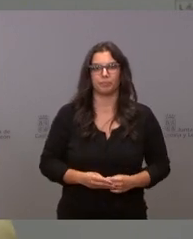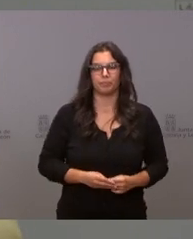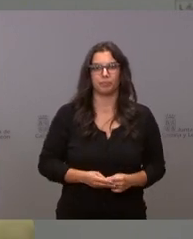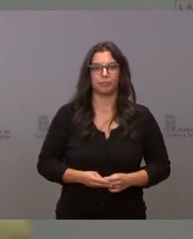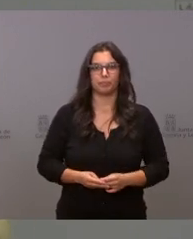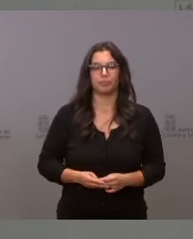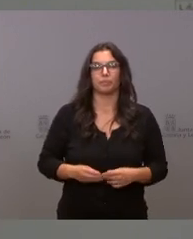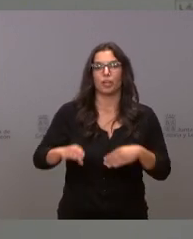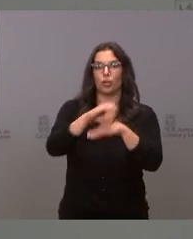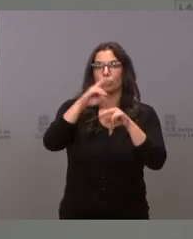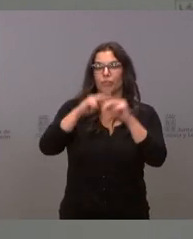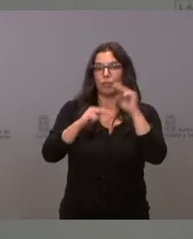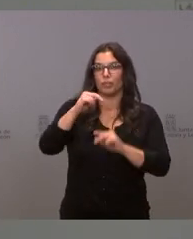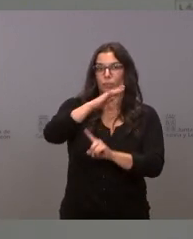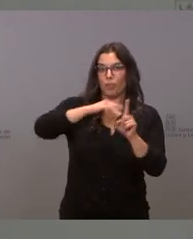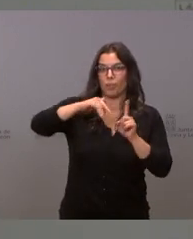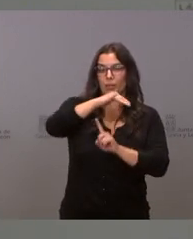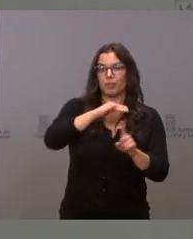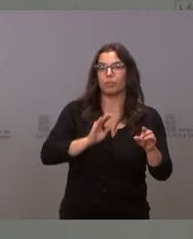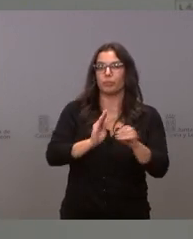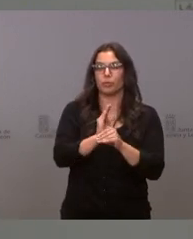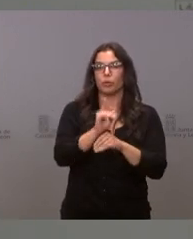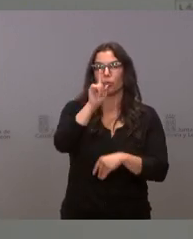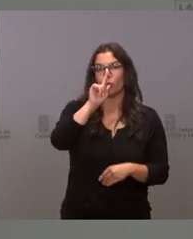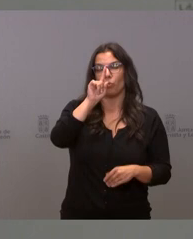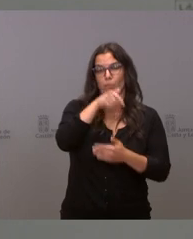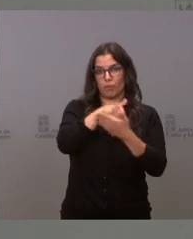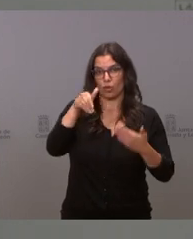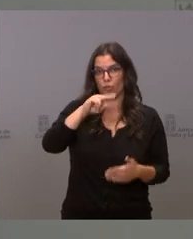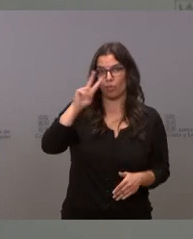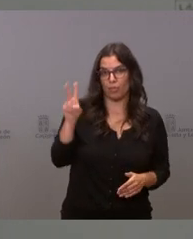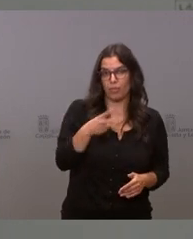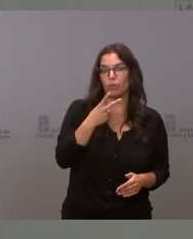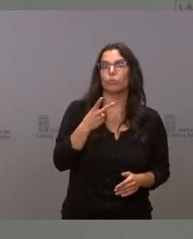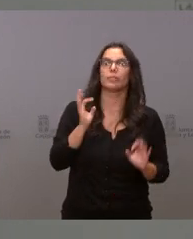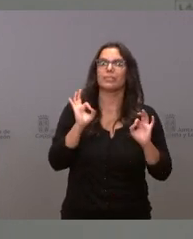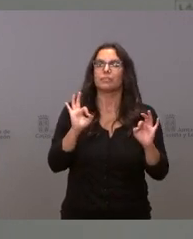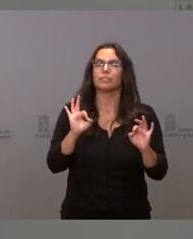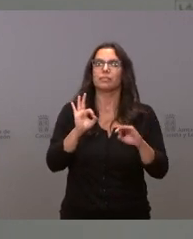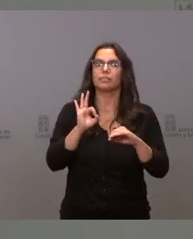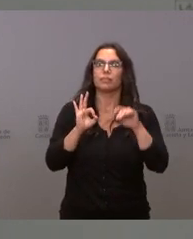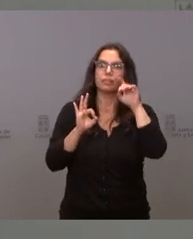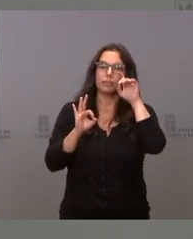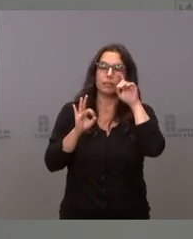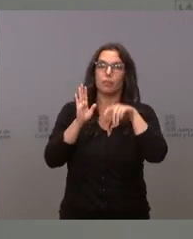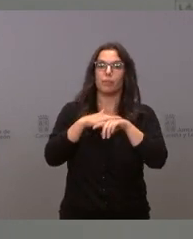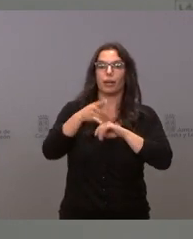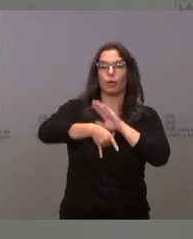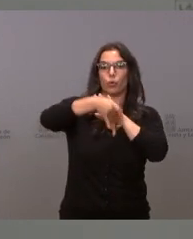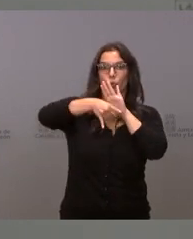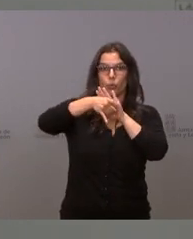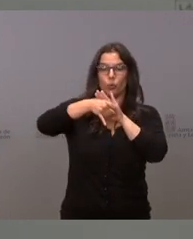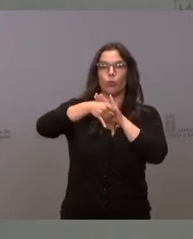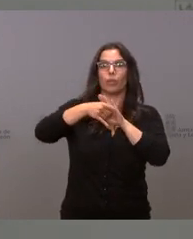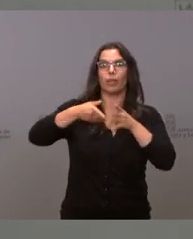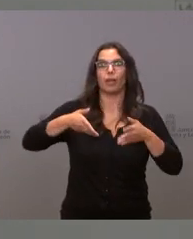La Consejería de Fomento y Medio Ambiente destina un millón de euros para la recepción por satélite del canal